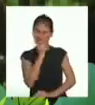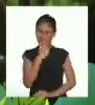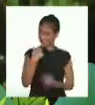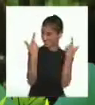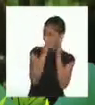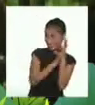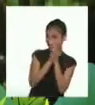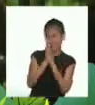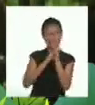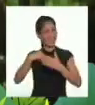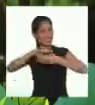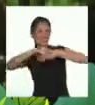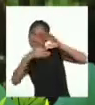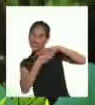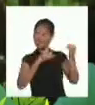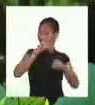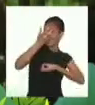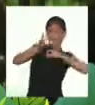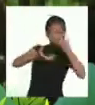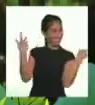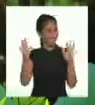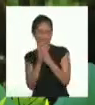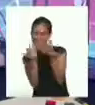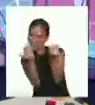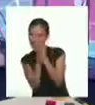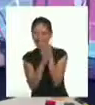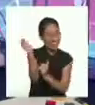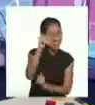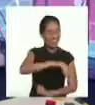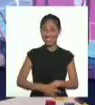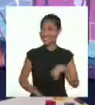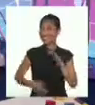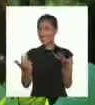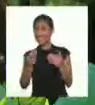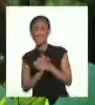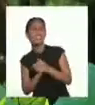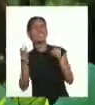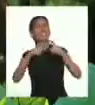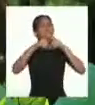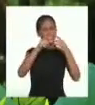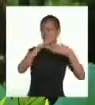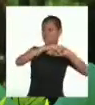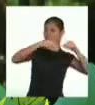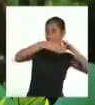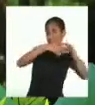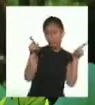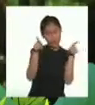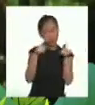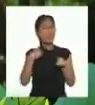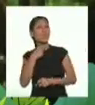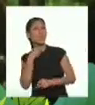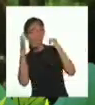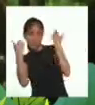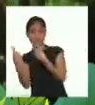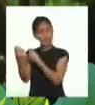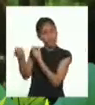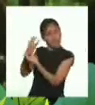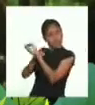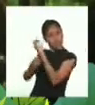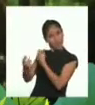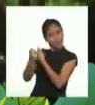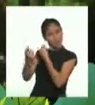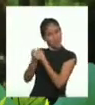¡Ya estoy lista para contar mi leyenda! ¡Adelante, Olinda! Esta leyenda me la contó mi abuelita.